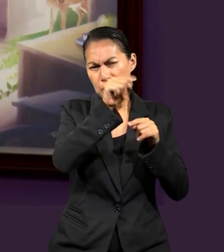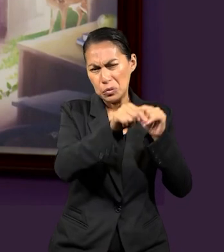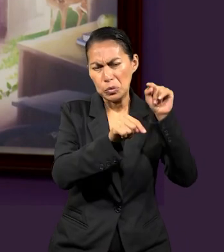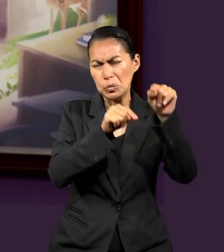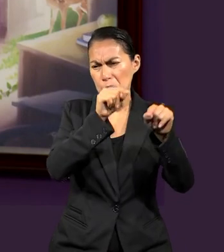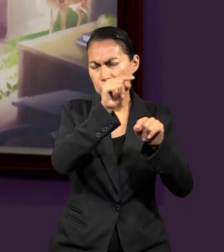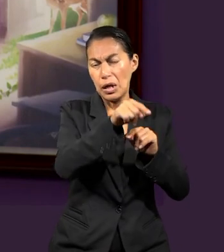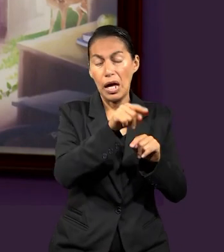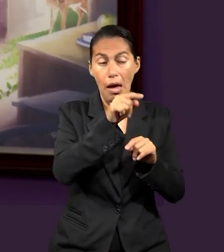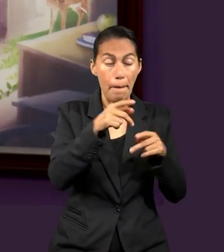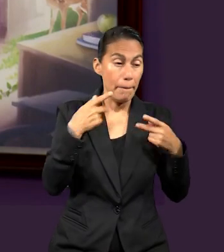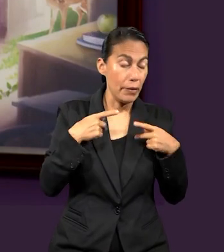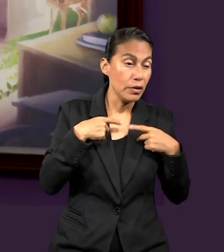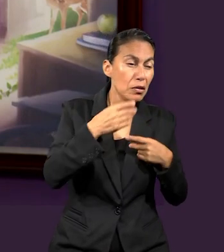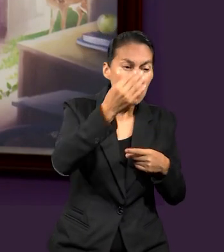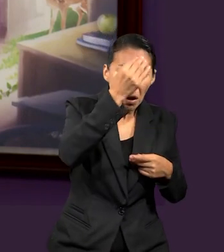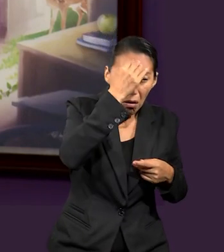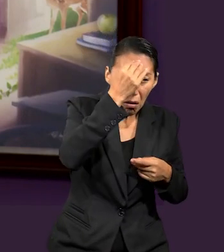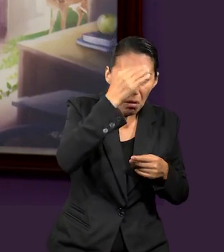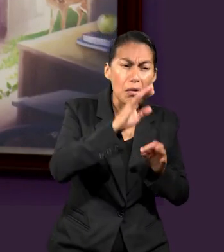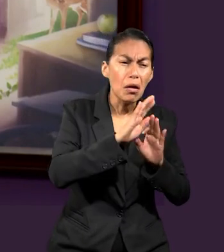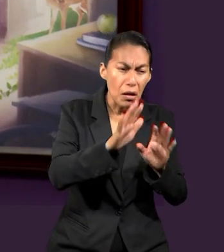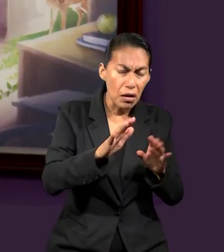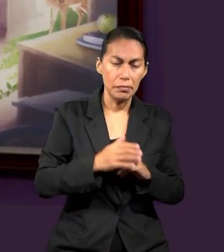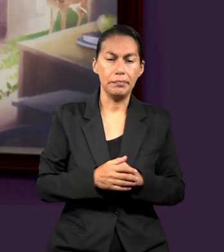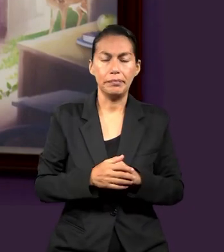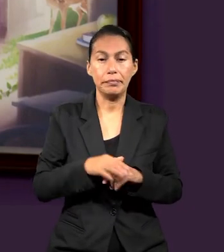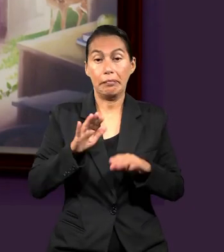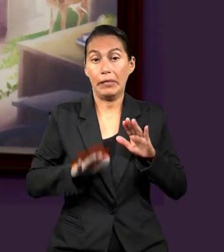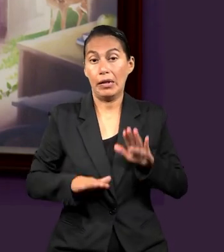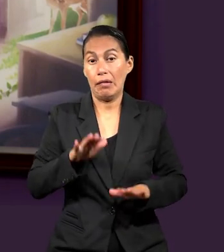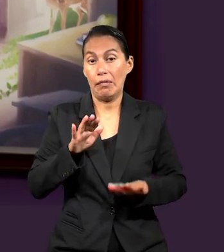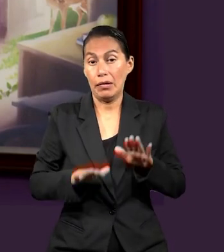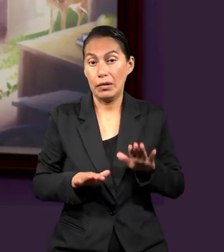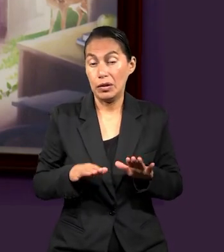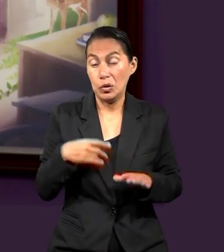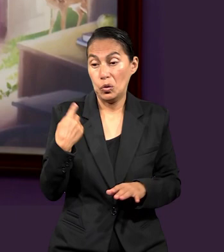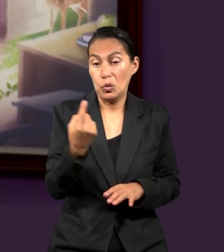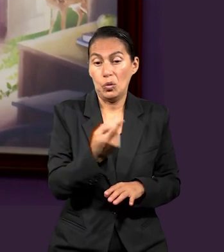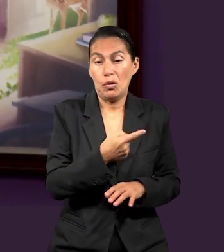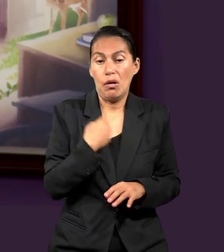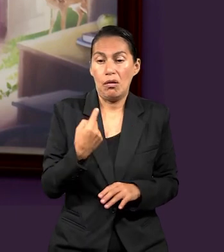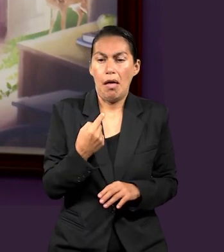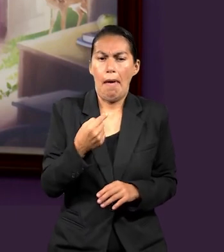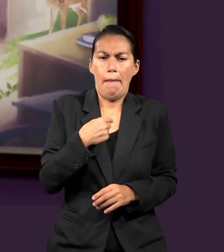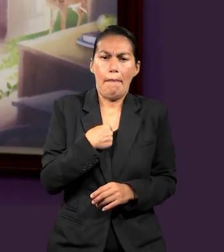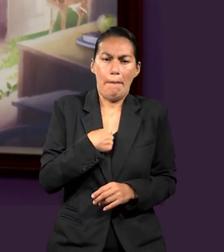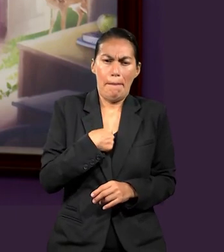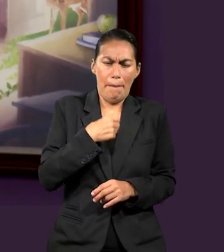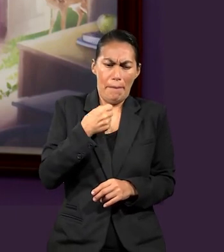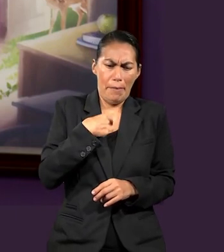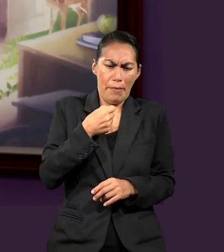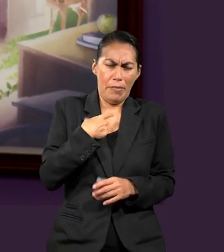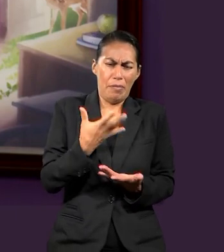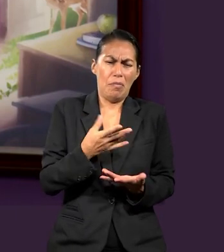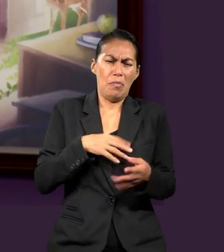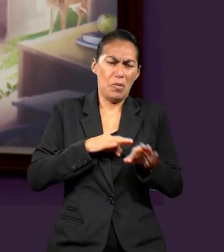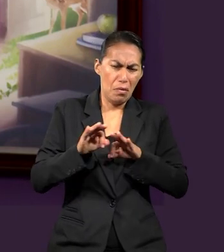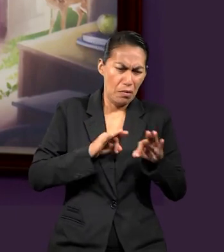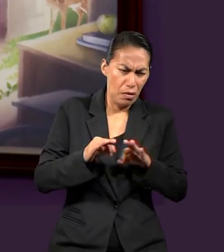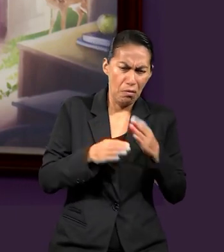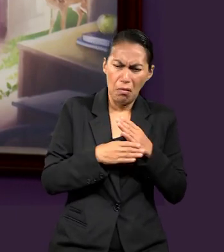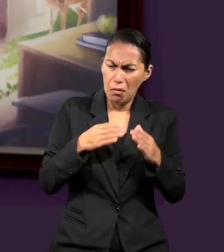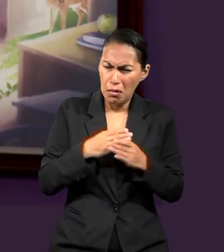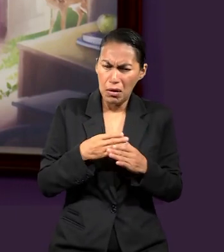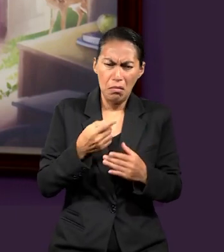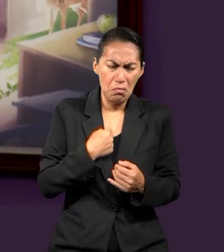también. Y se había tomado el tiempo de conocer a las personas. Y a veces, digamos que nosotros estamos muy ensimismados en nuestro propio mundo, en nuestro